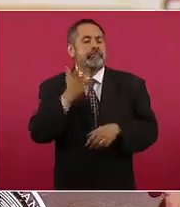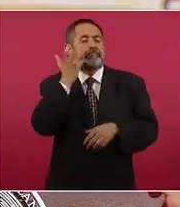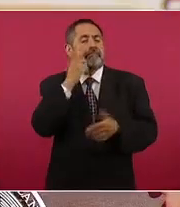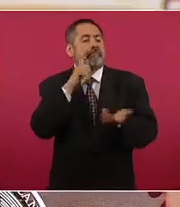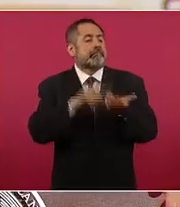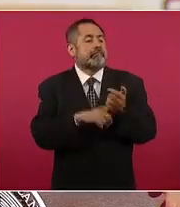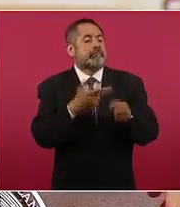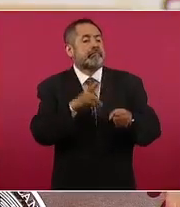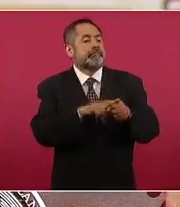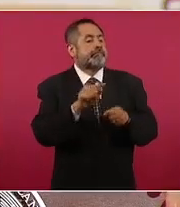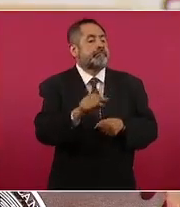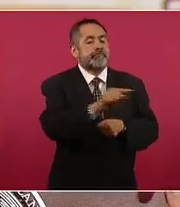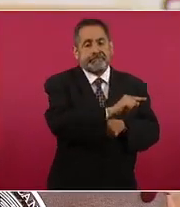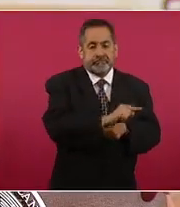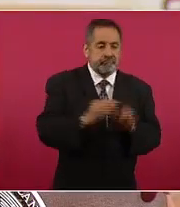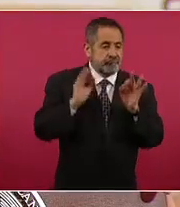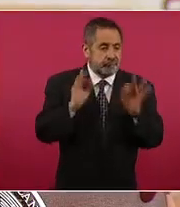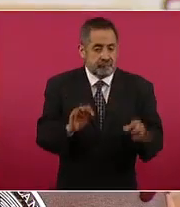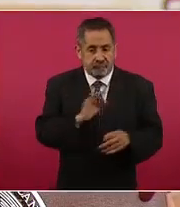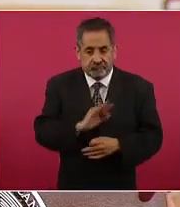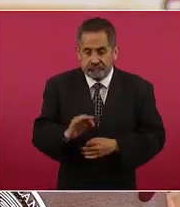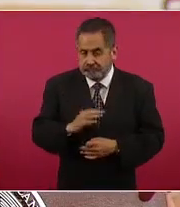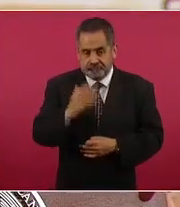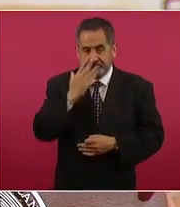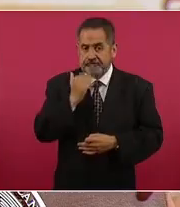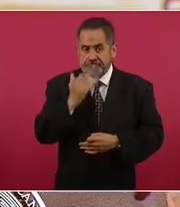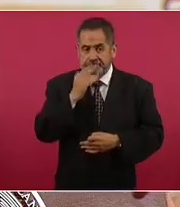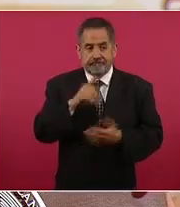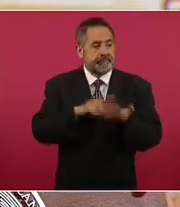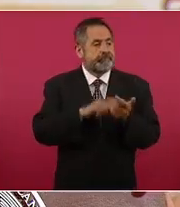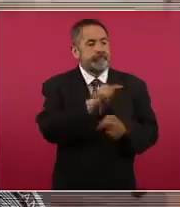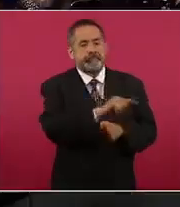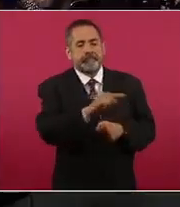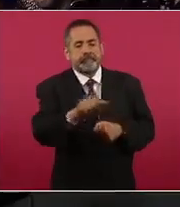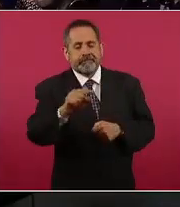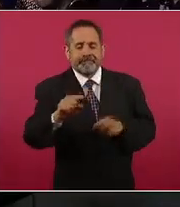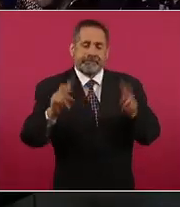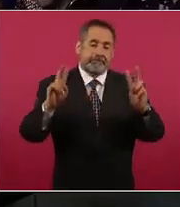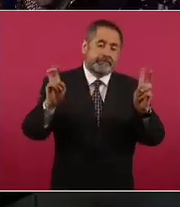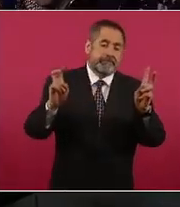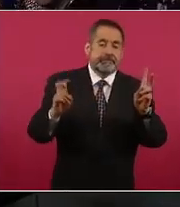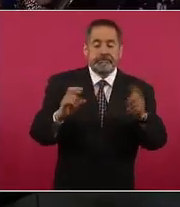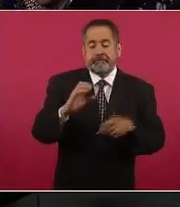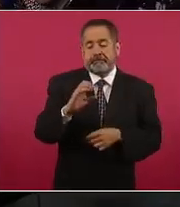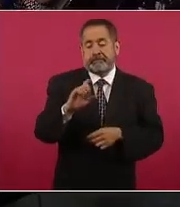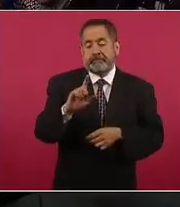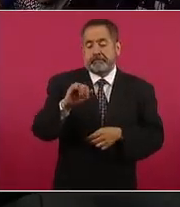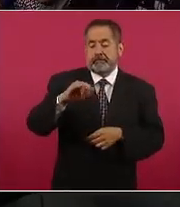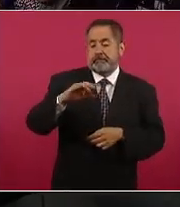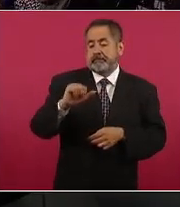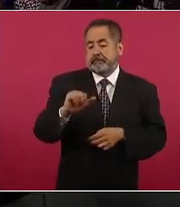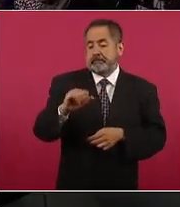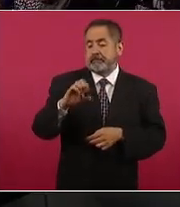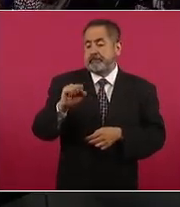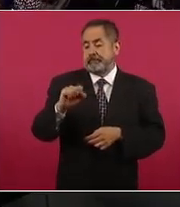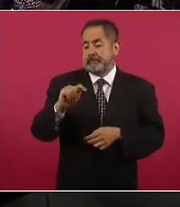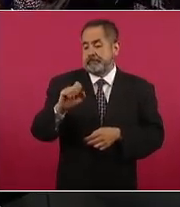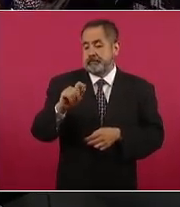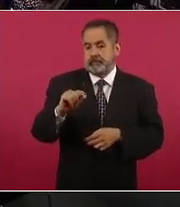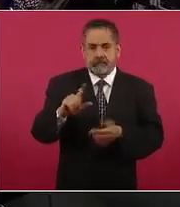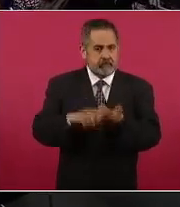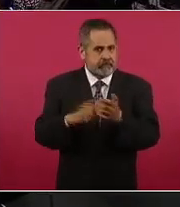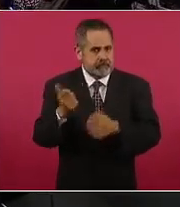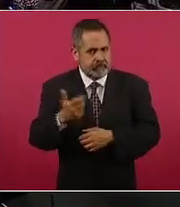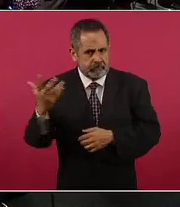de establecimiento apropiados. Esta red de clínicas estéticas de alta gama en términos de sus costos